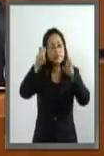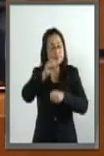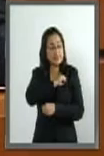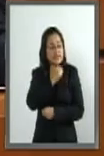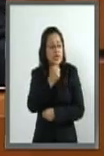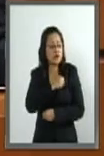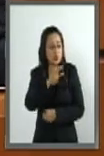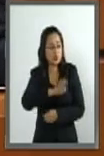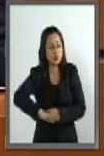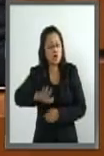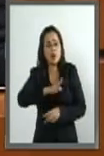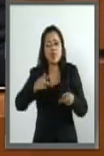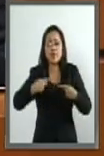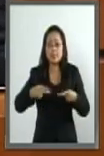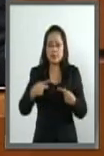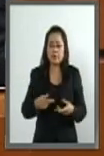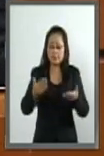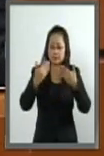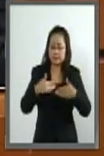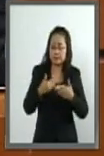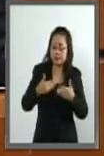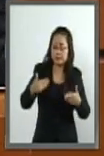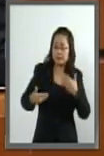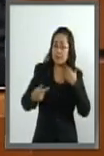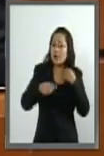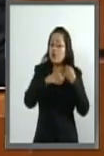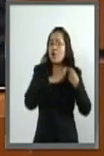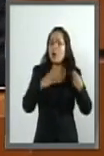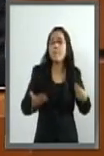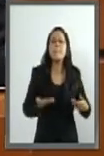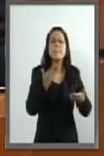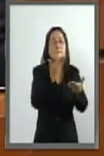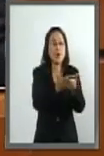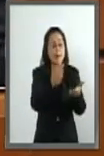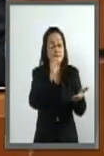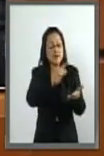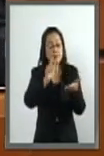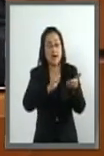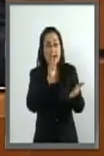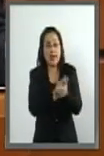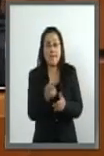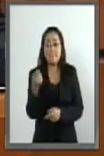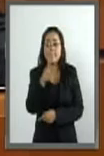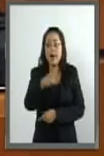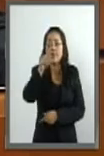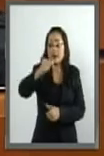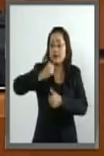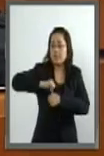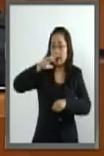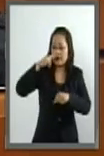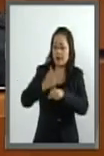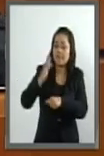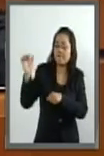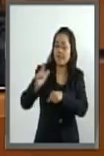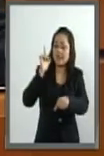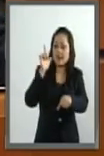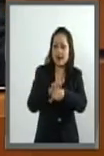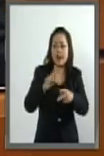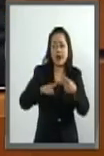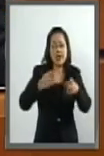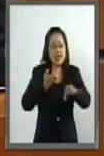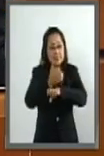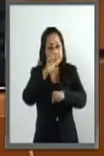En consecuencia, propongo obligar desde la ley a las autoridades federales y